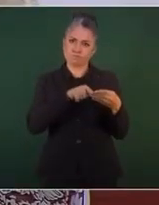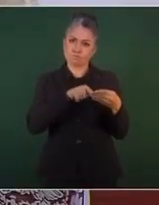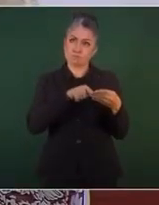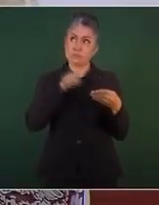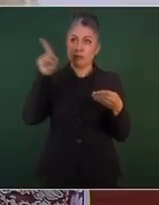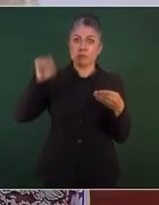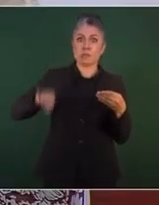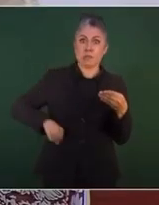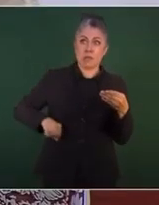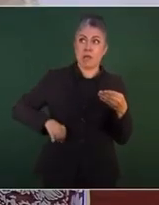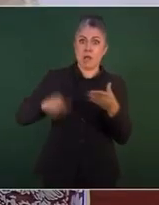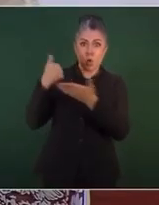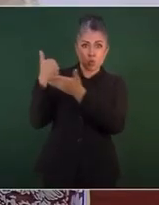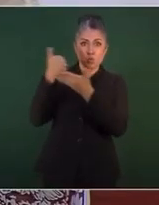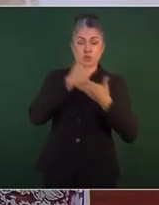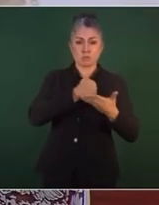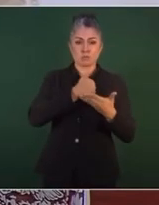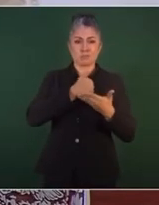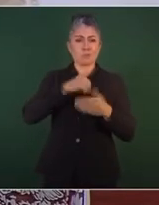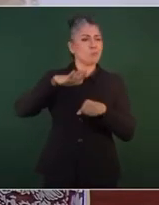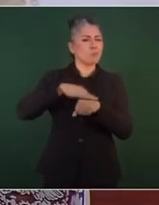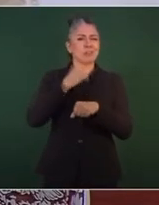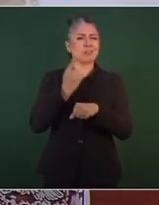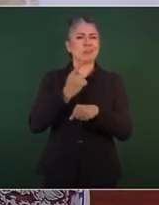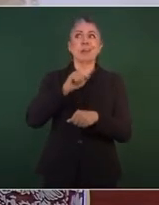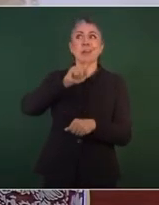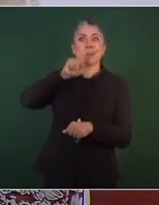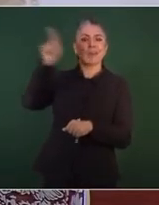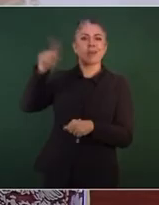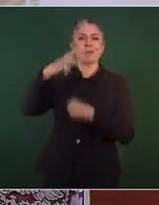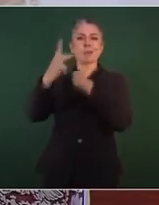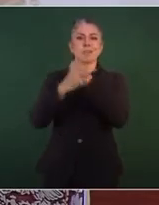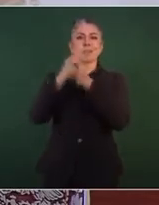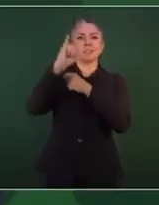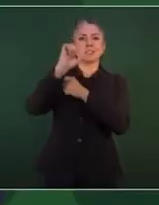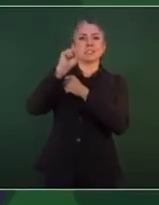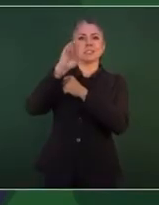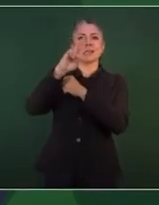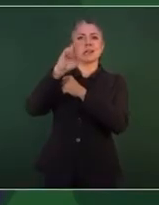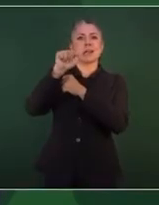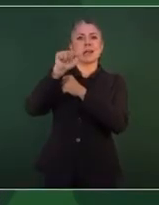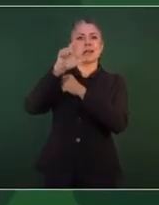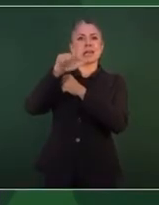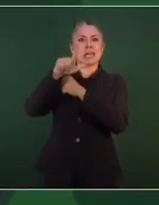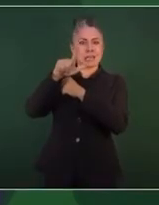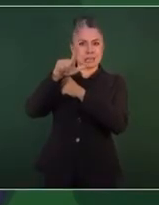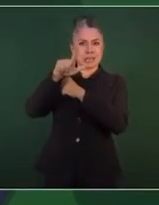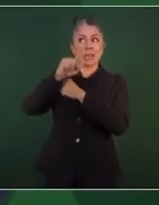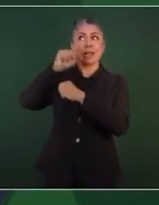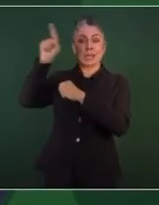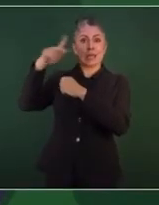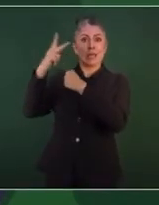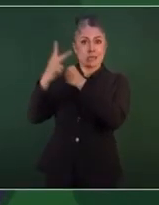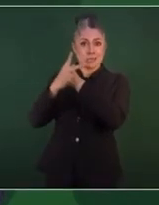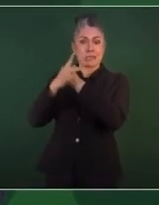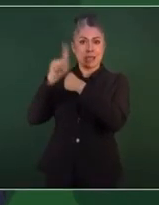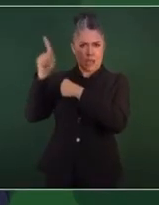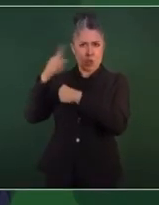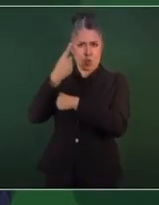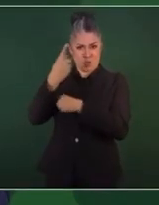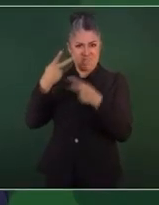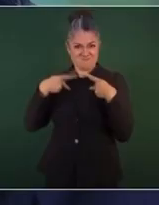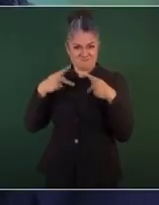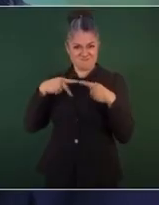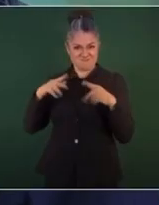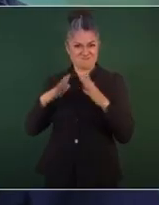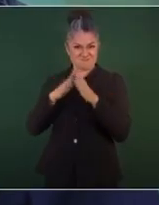está, en Israel, uno de los que participó en